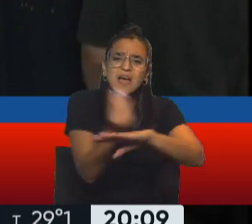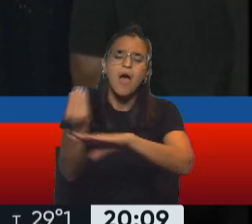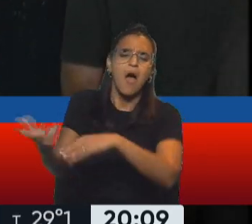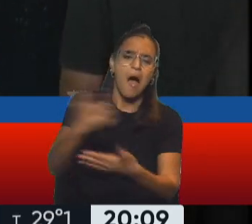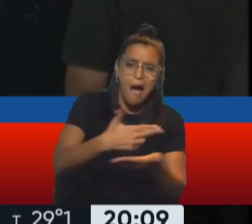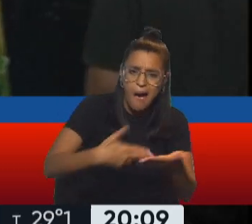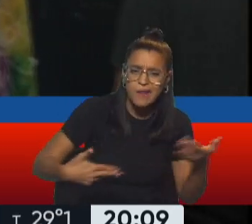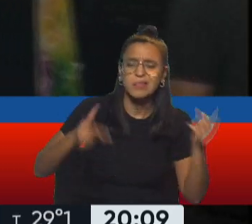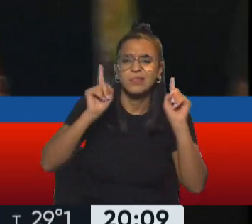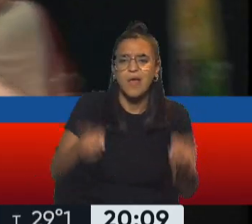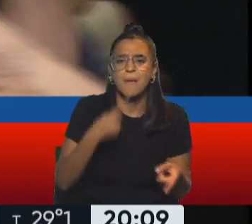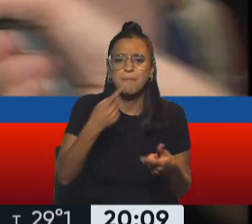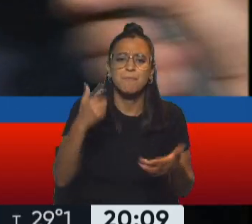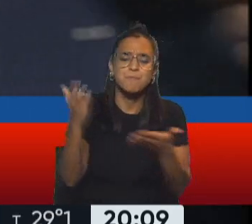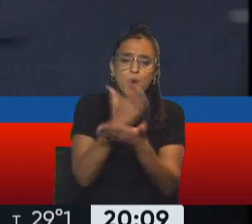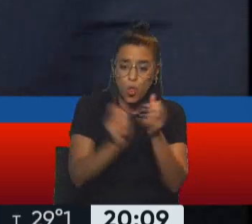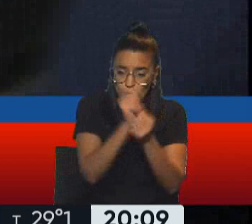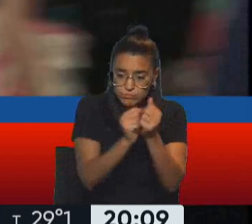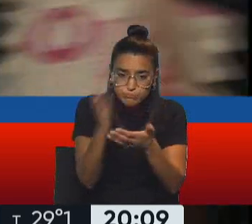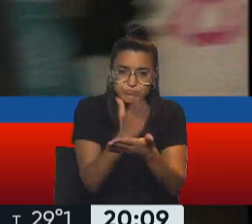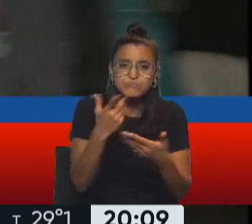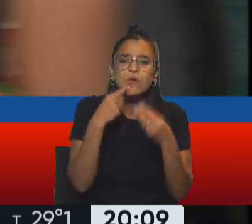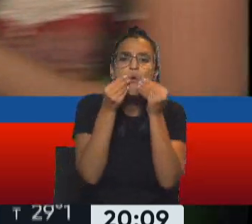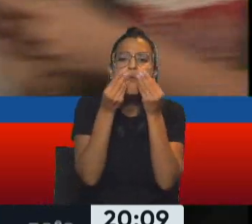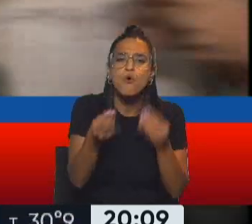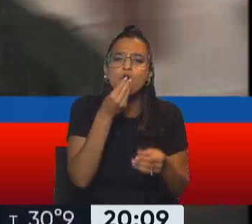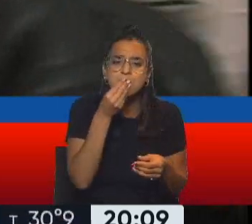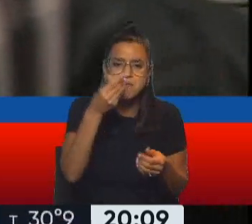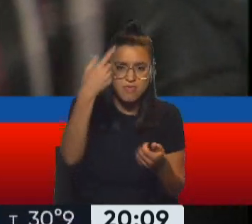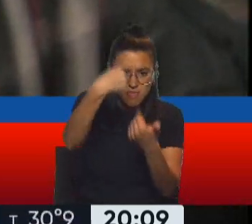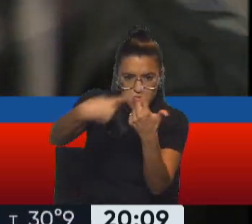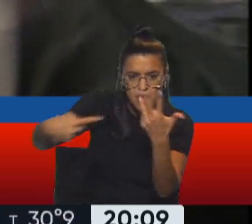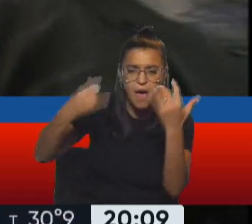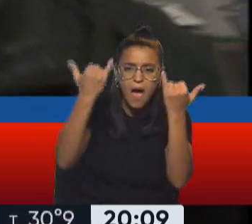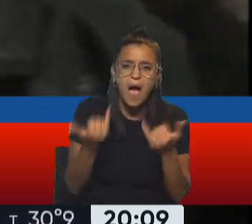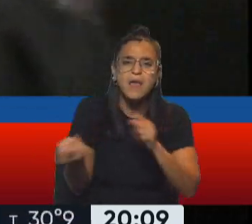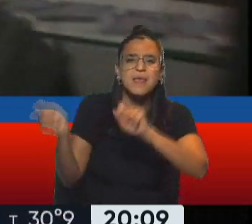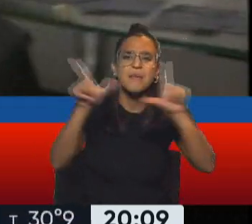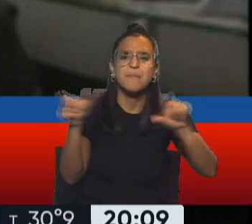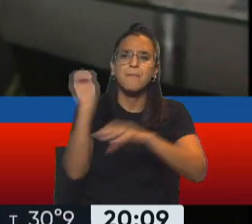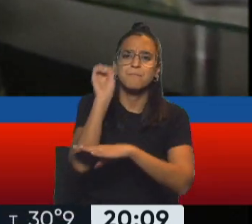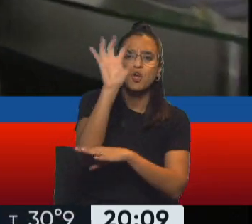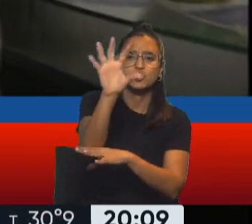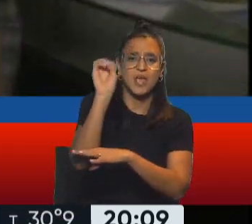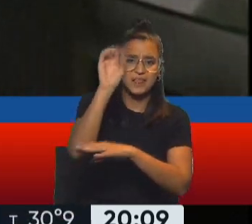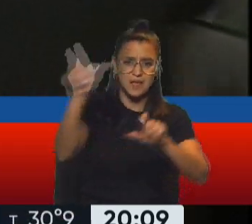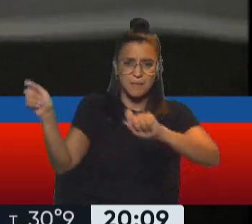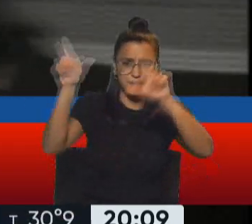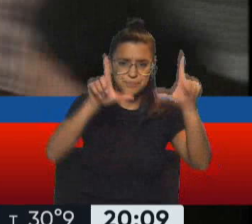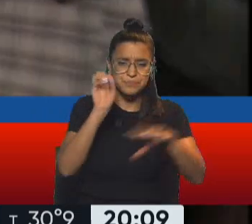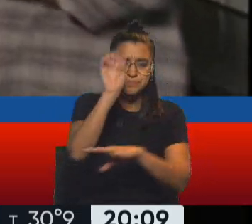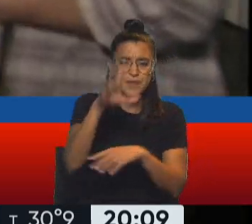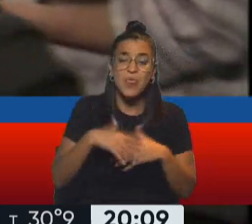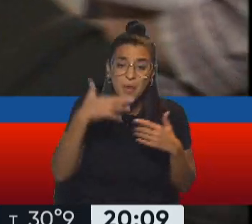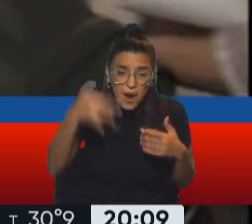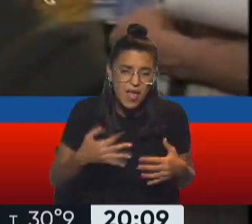artística como en los productores que están ofreciendo degustaciones, las imágenes que se proyectan en pantalla. La verdad,